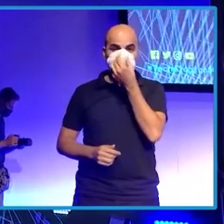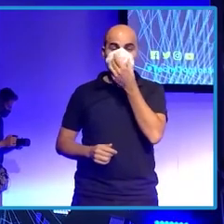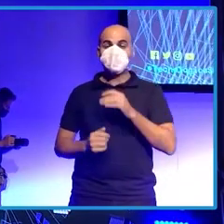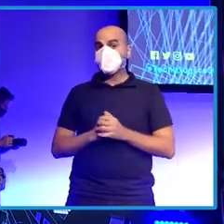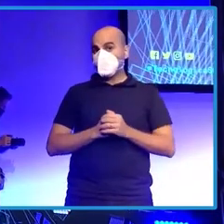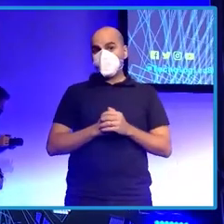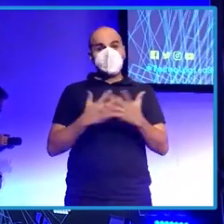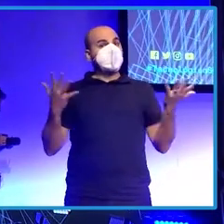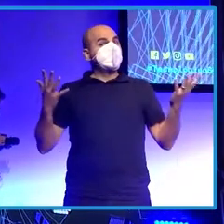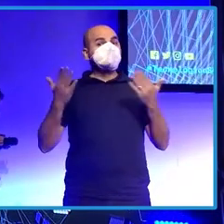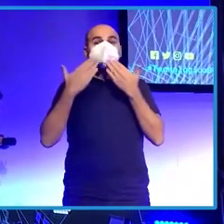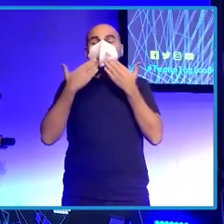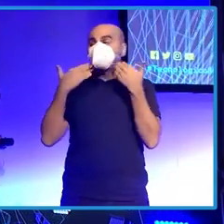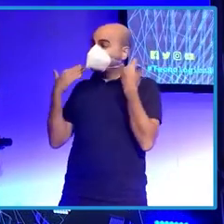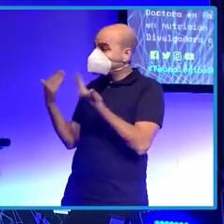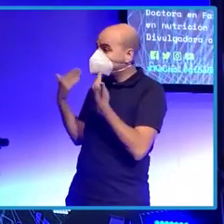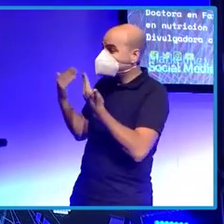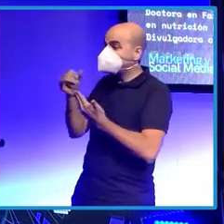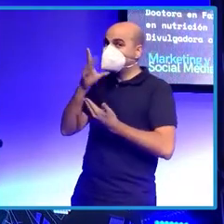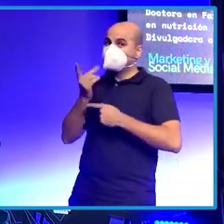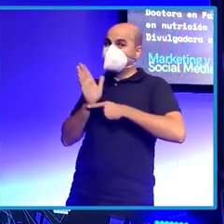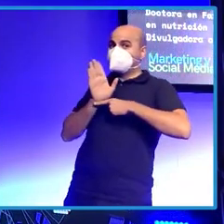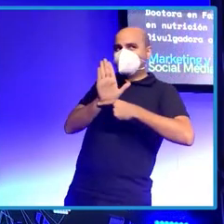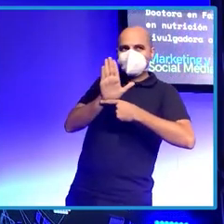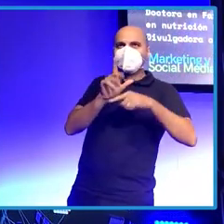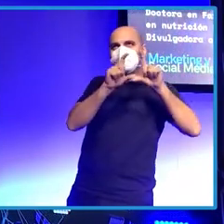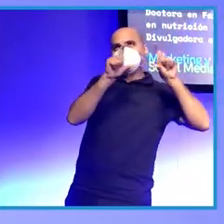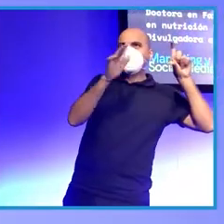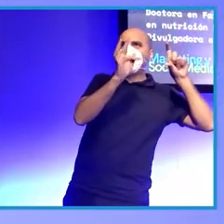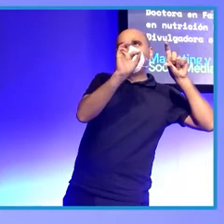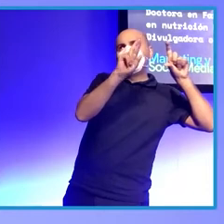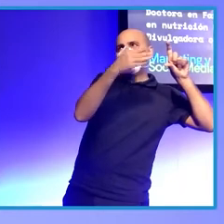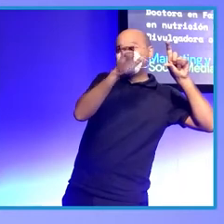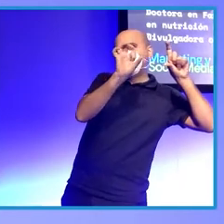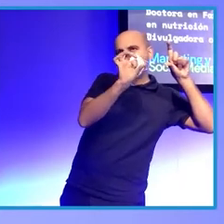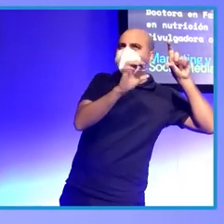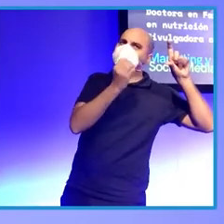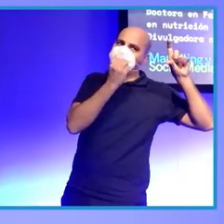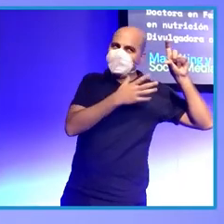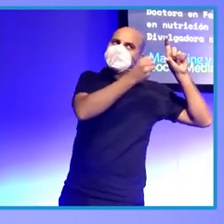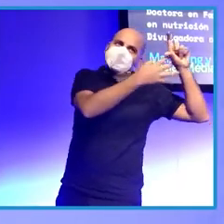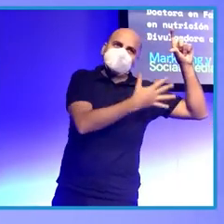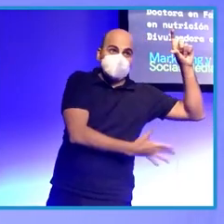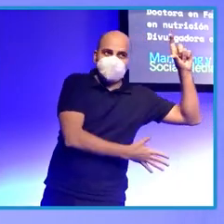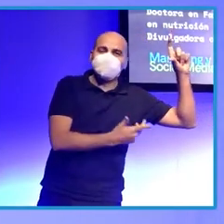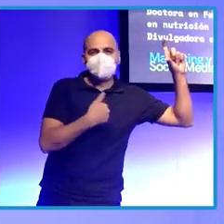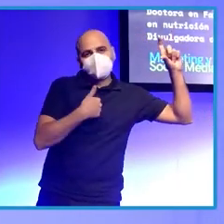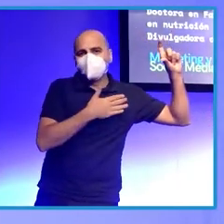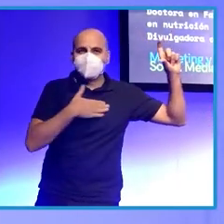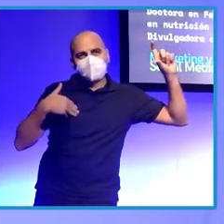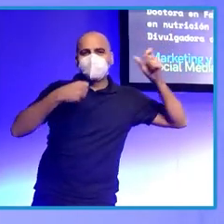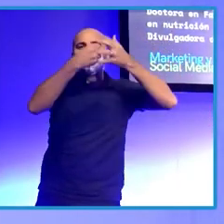Bueno, muchísimas gracias por tu amable presentación. La lista Forbes está muy bien, pero hasta que no esté la de los ricos no tiene mucho sentido.